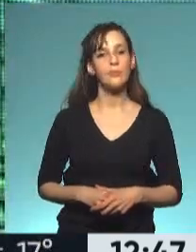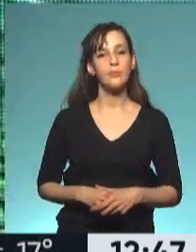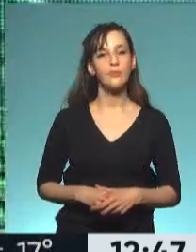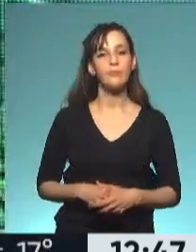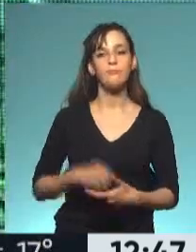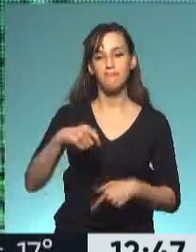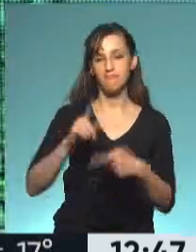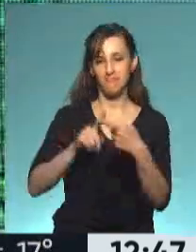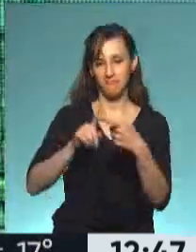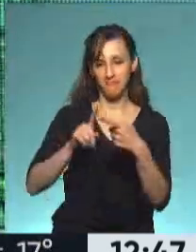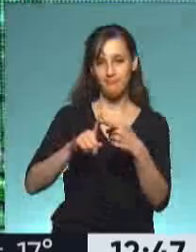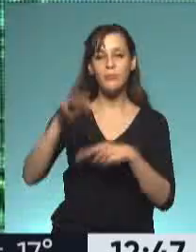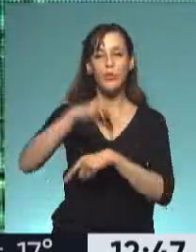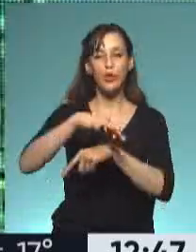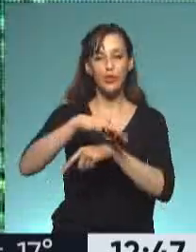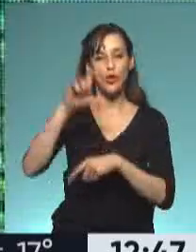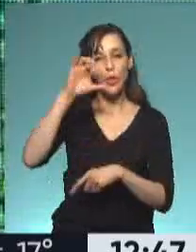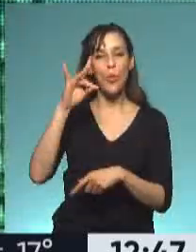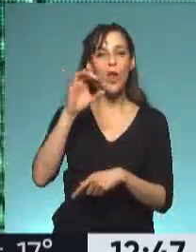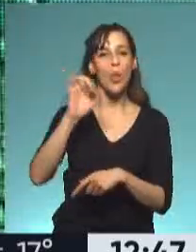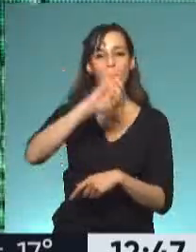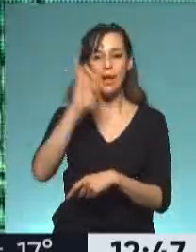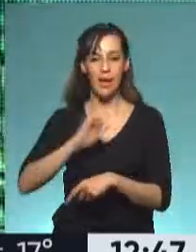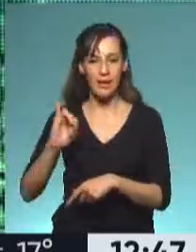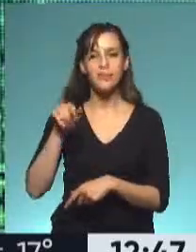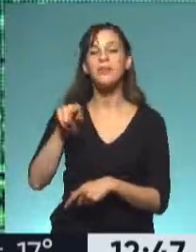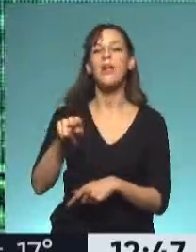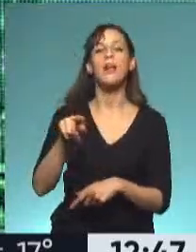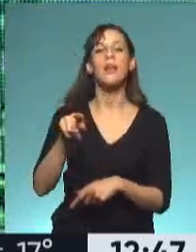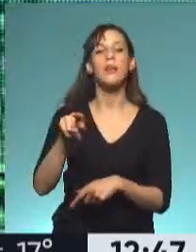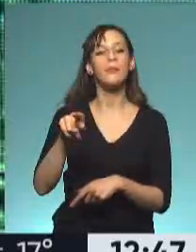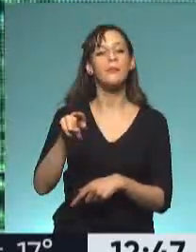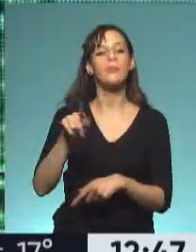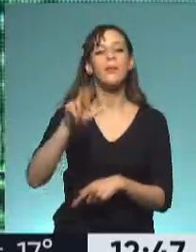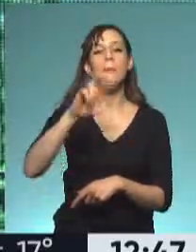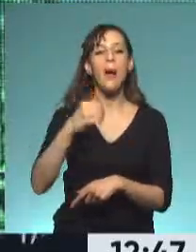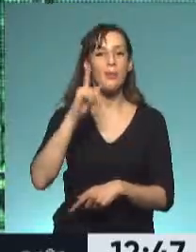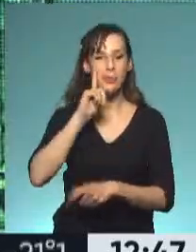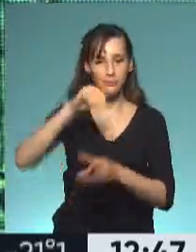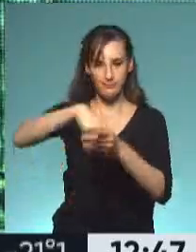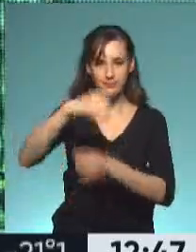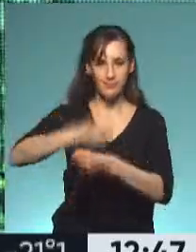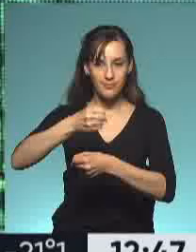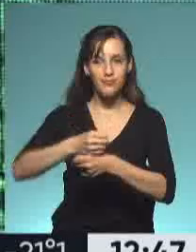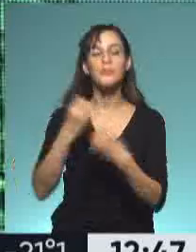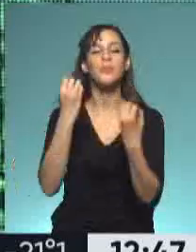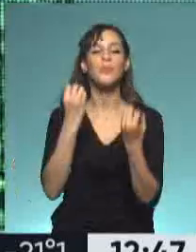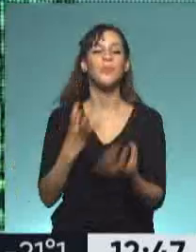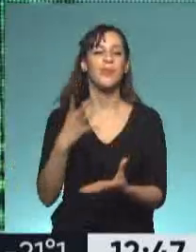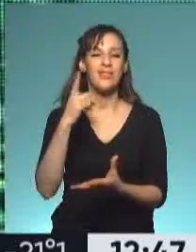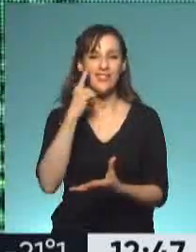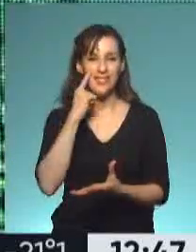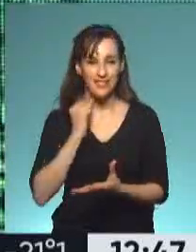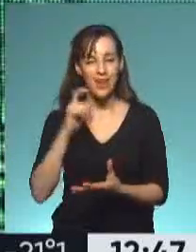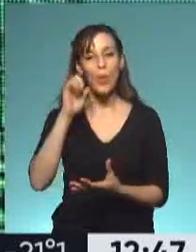y ya estamos en contacto con el doctor Eduardo Pérez, él es director técnico de el PAMI y vamos a hablar, buen mediodía en principio,